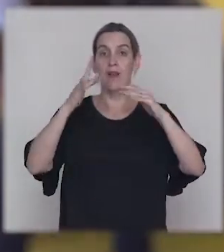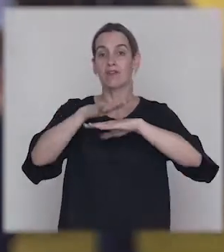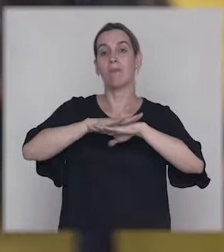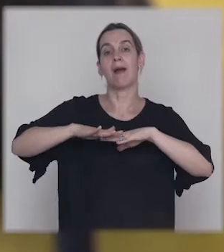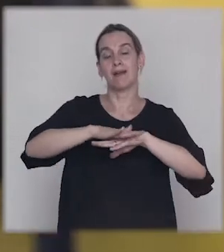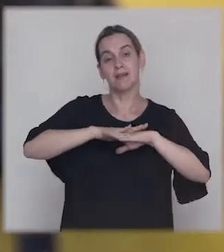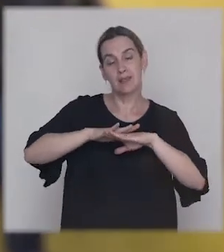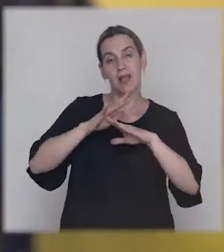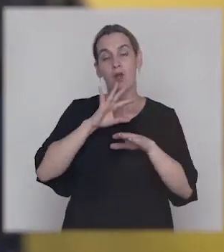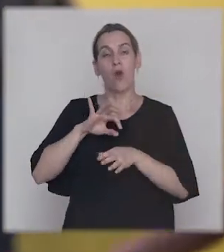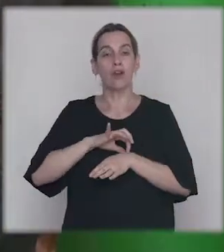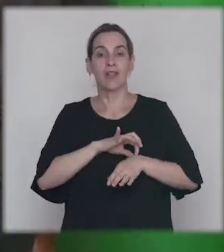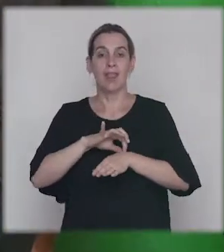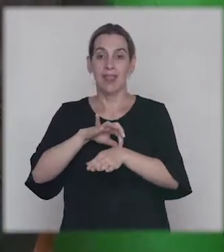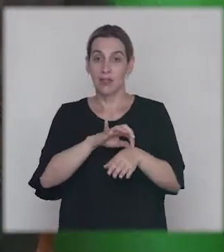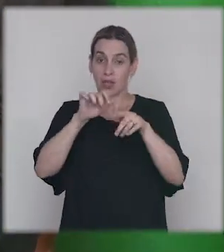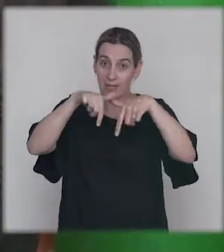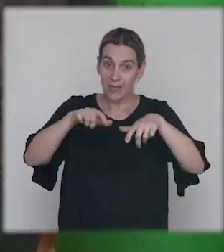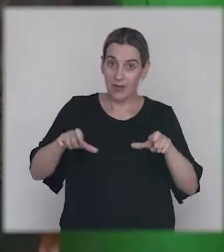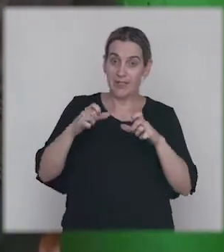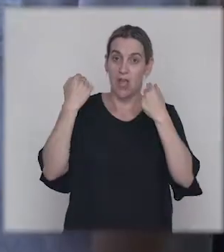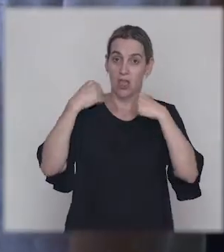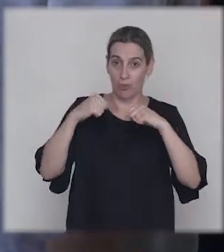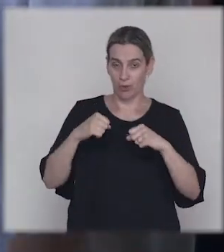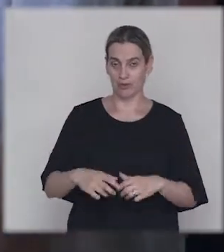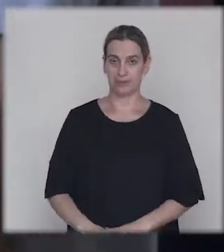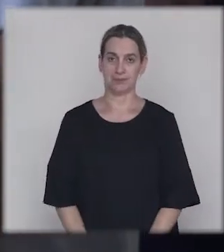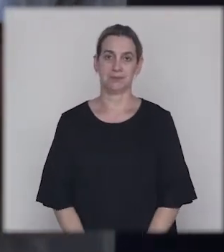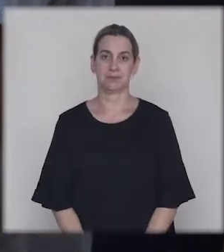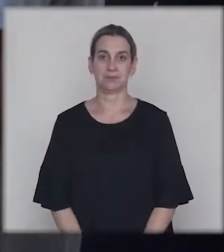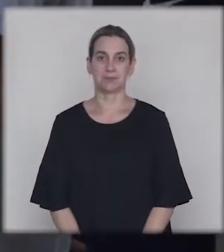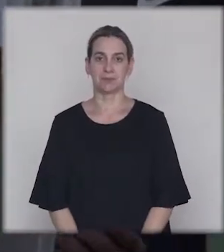básica. Y la orientación, en este caso, es de deporte y recreación.